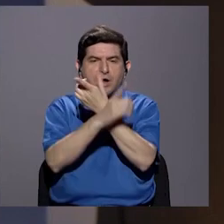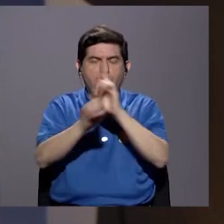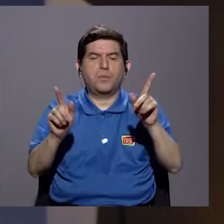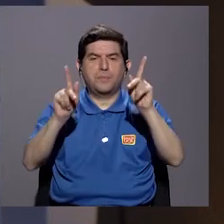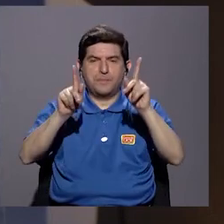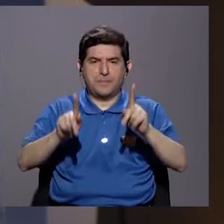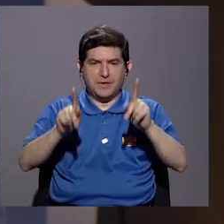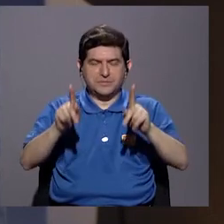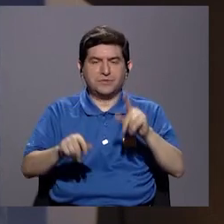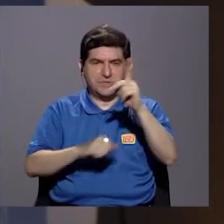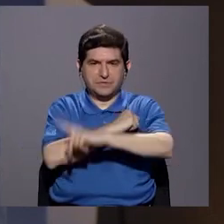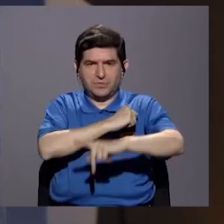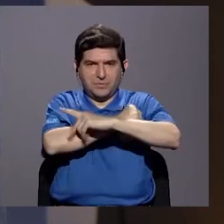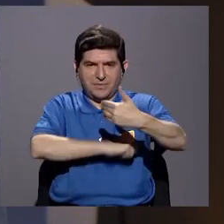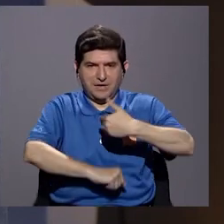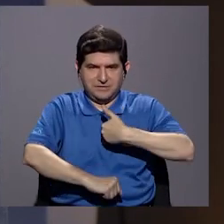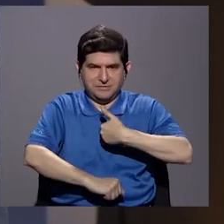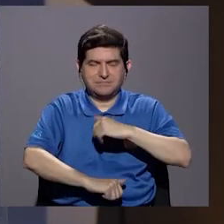la cultura democrática de un país.